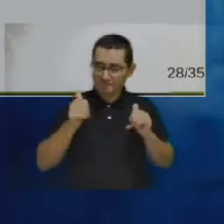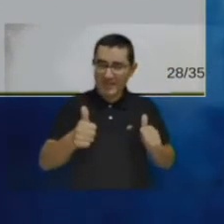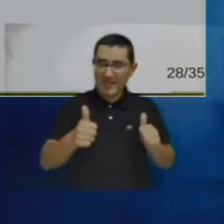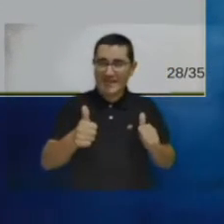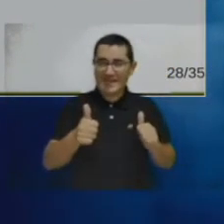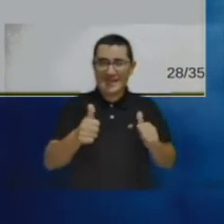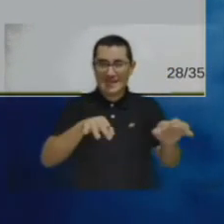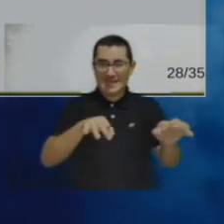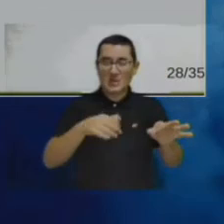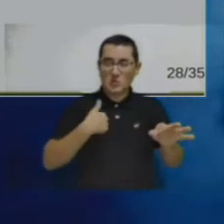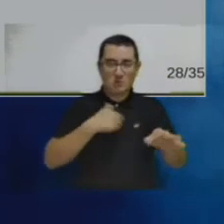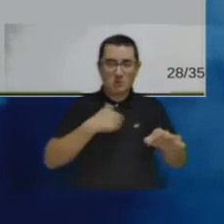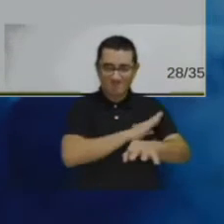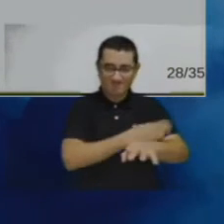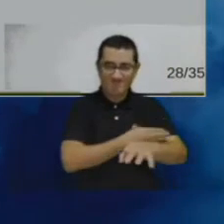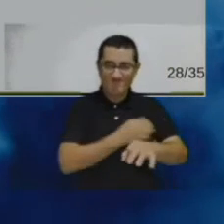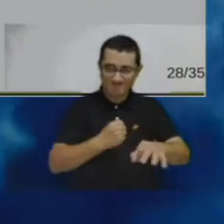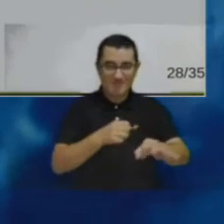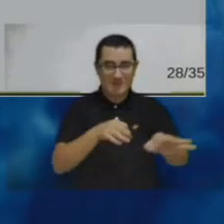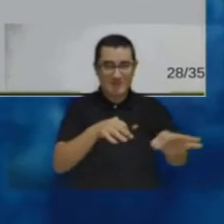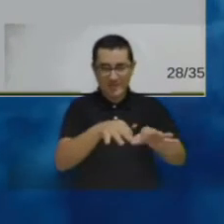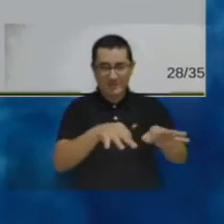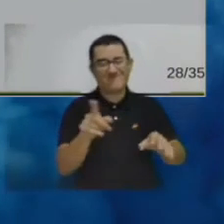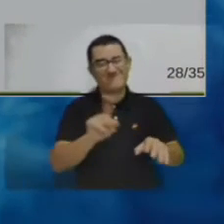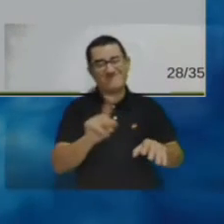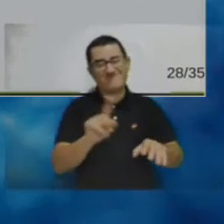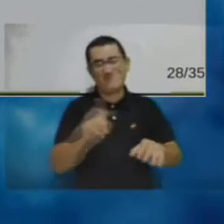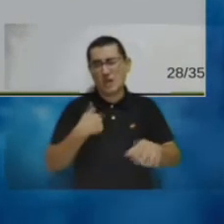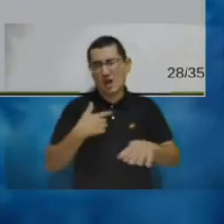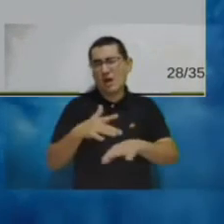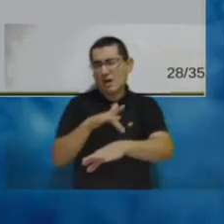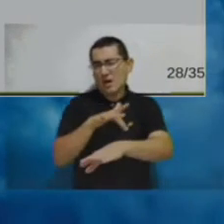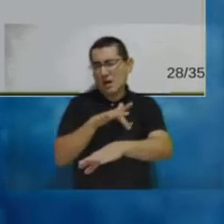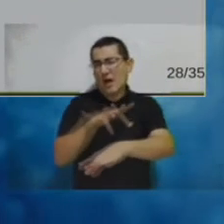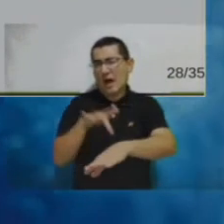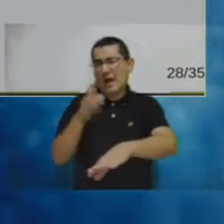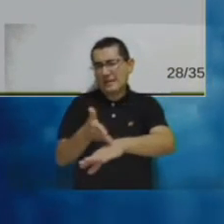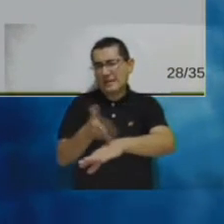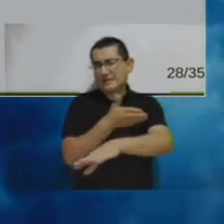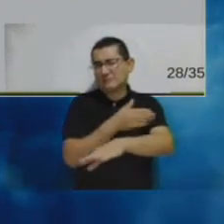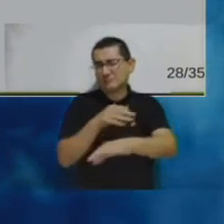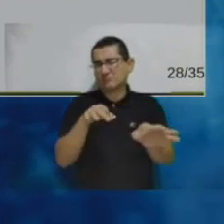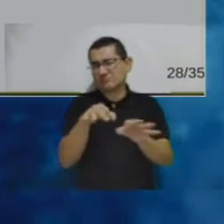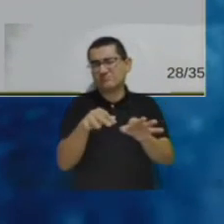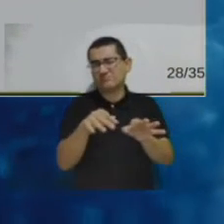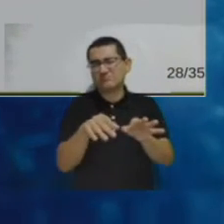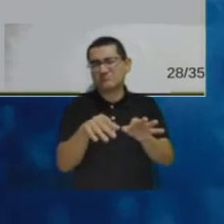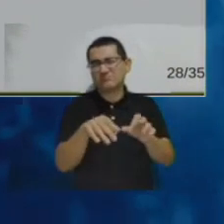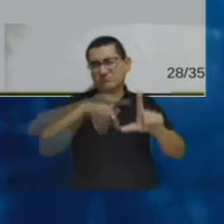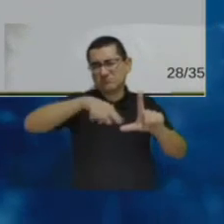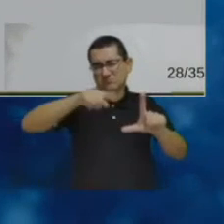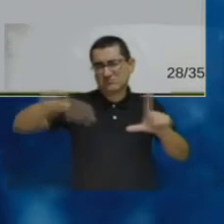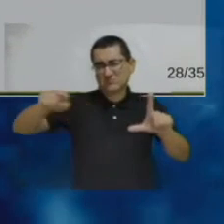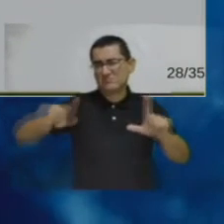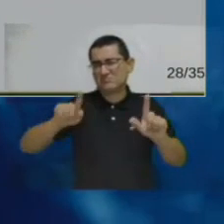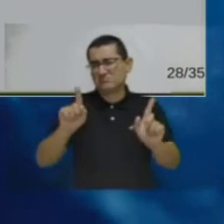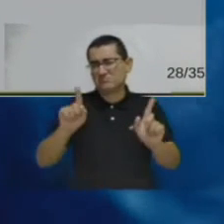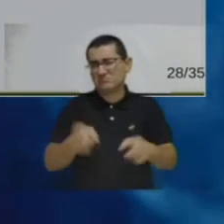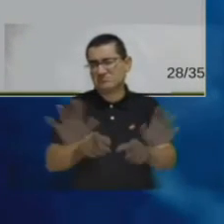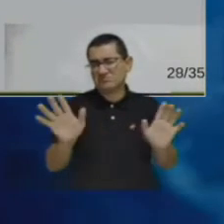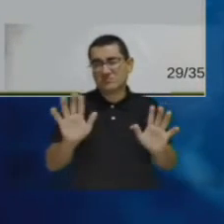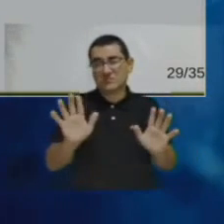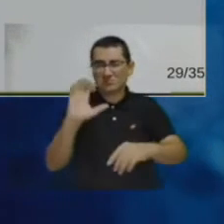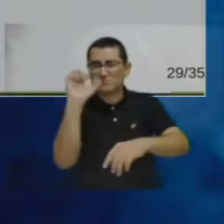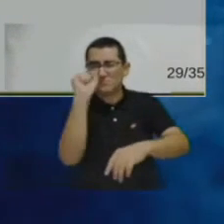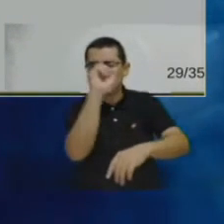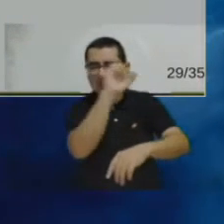tenemos ya un análisis estadístico preliminar en cuanto a la significancia de los resultados en términos de por ejemplo percepción lo vamos